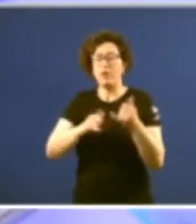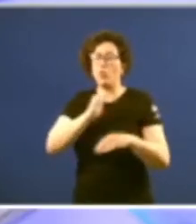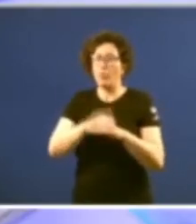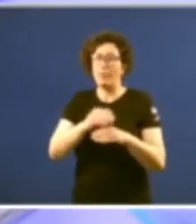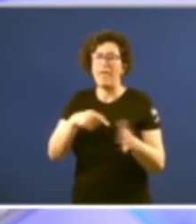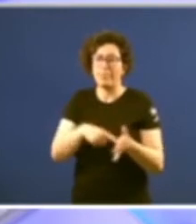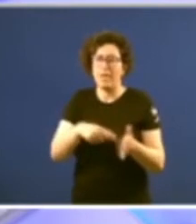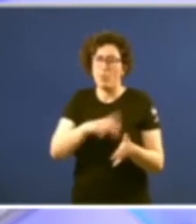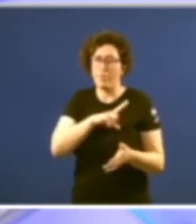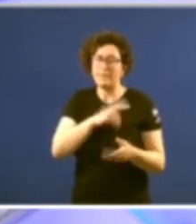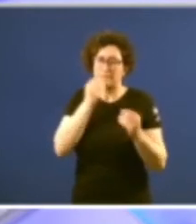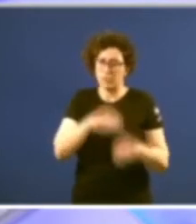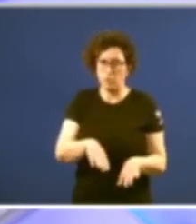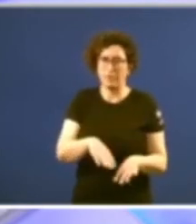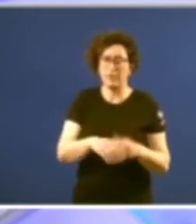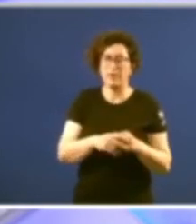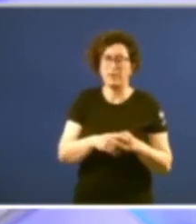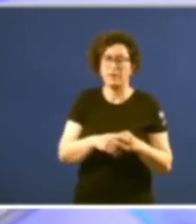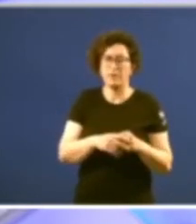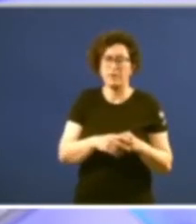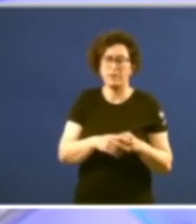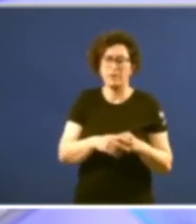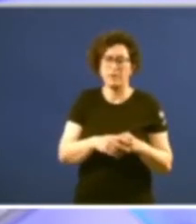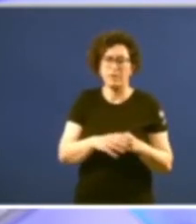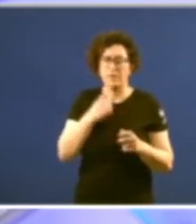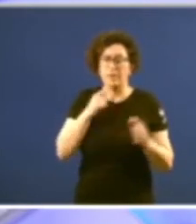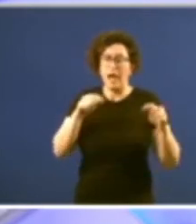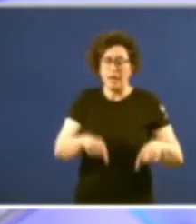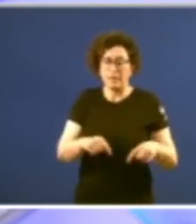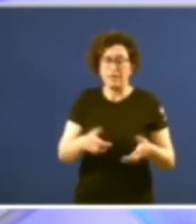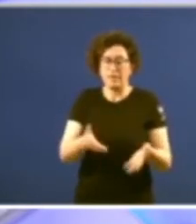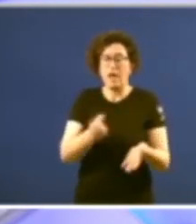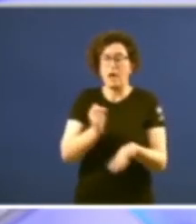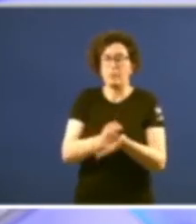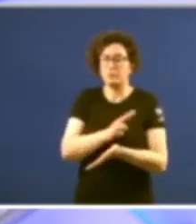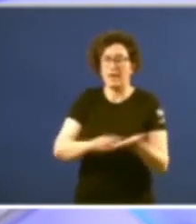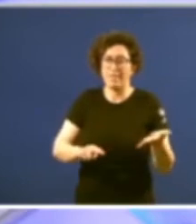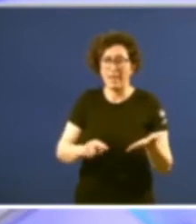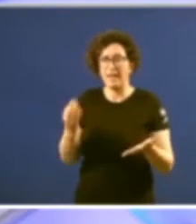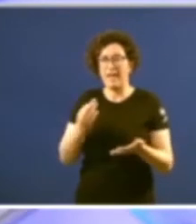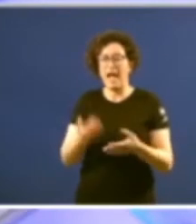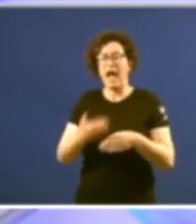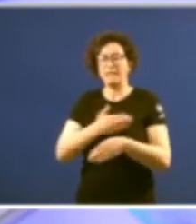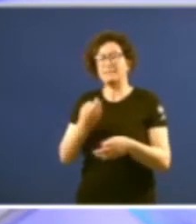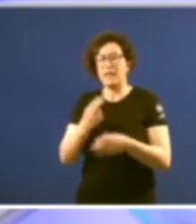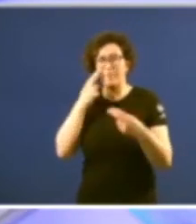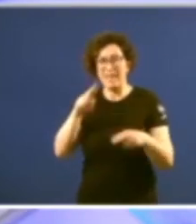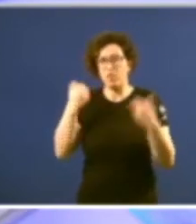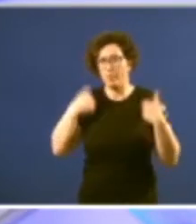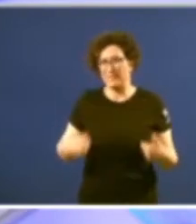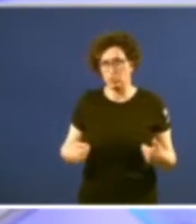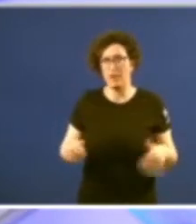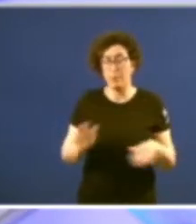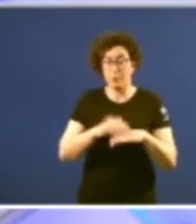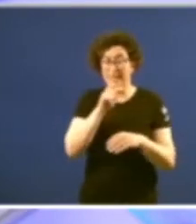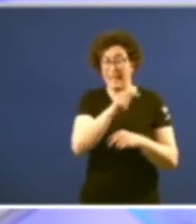arriba de todo despois de Meilan Gil apostamos por Galicia antes que por nuestro medro político personal explícase ben porque ele foi